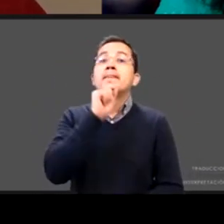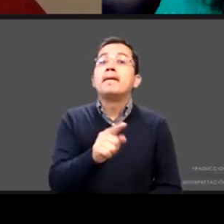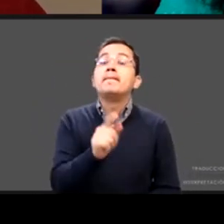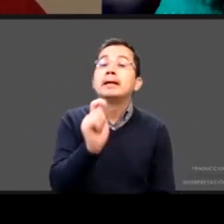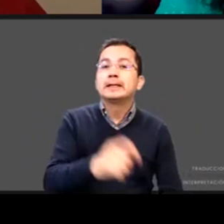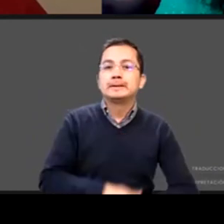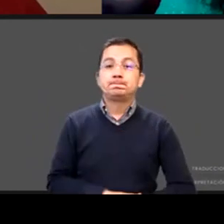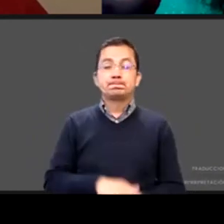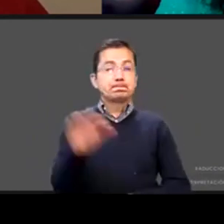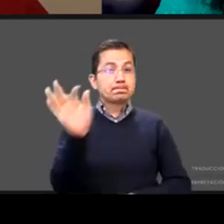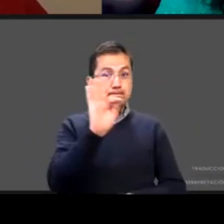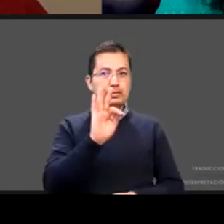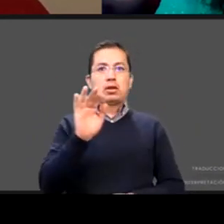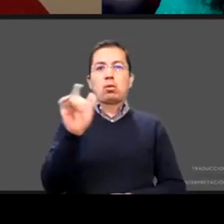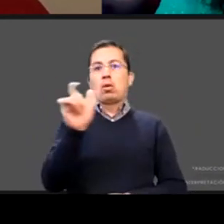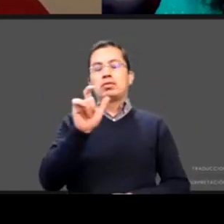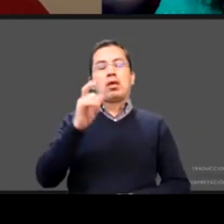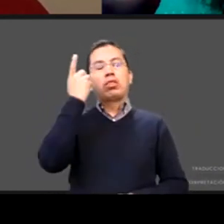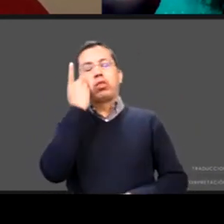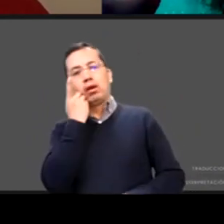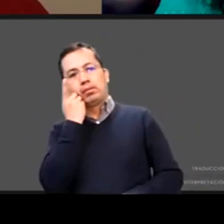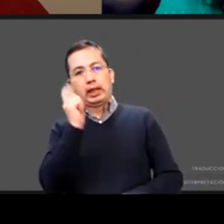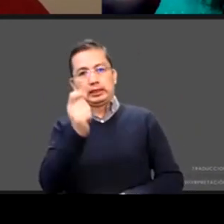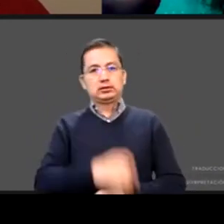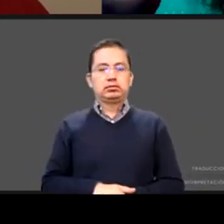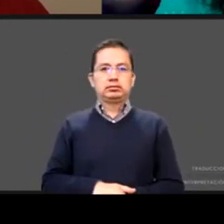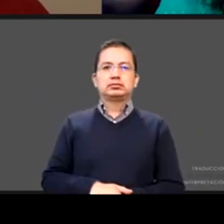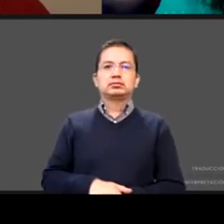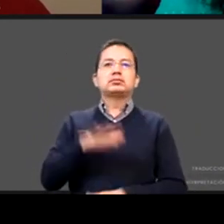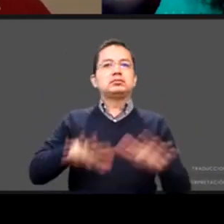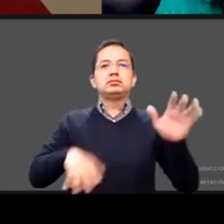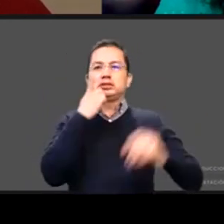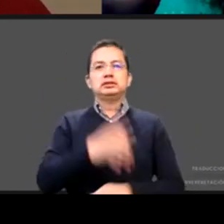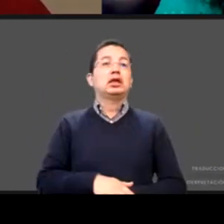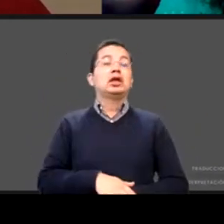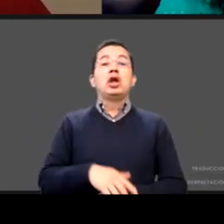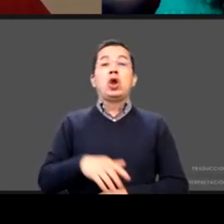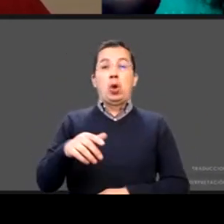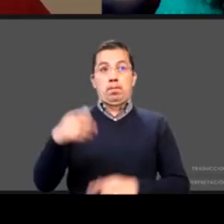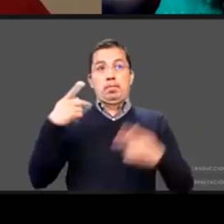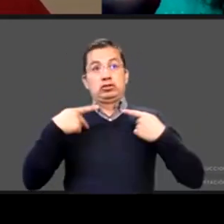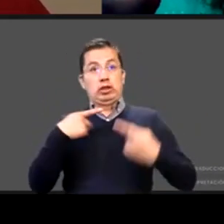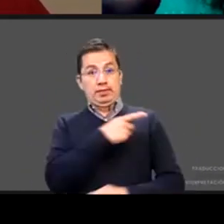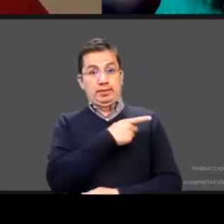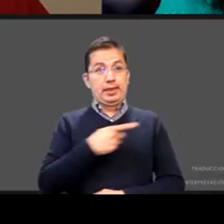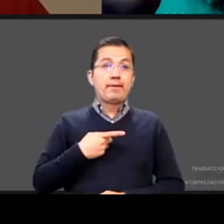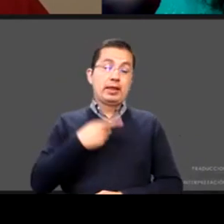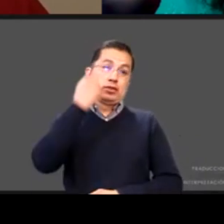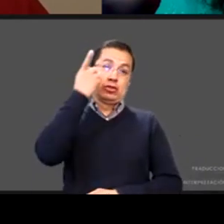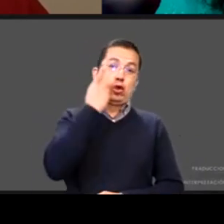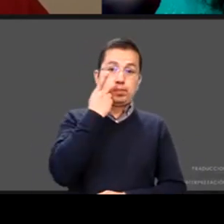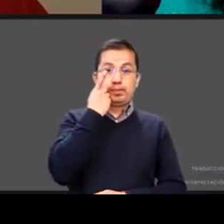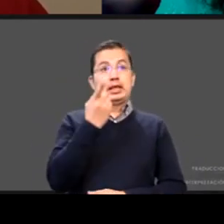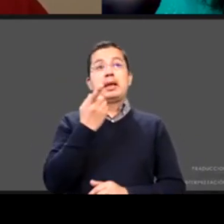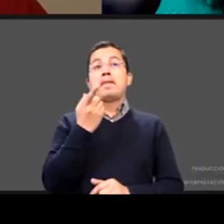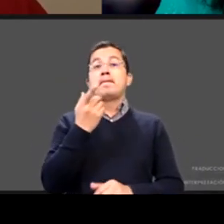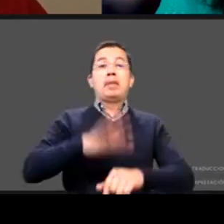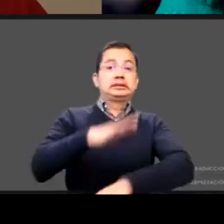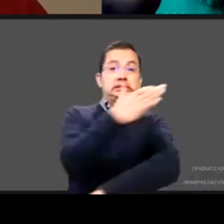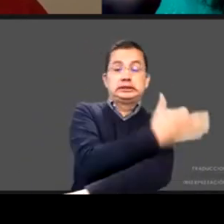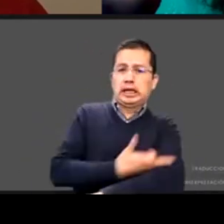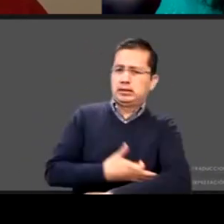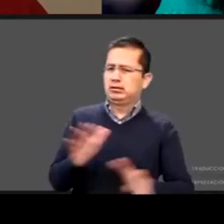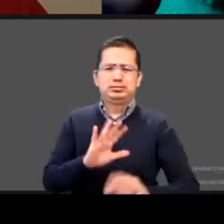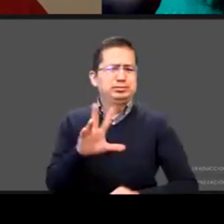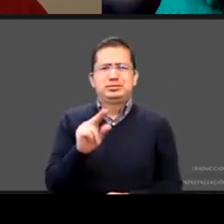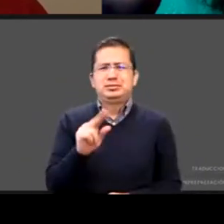ningún momento dijeron los humanos nos tenemos que dormir a las 7 de la noche y lo acoto porque pues antes nos dormíamos a las 7 de la noche pues porque a las 7 de